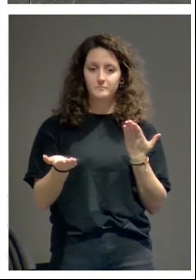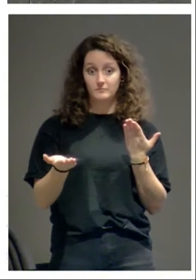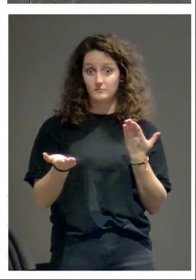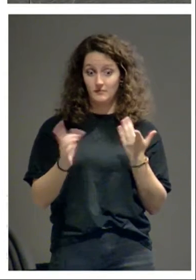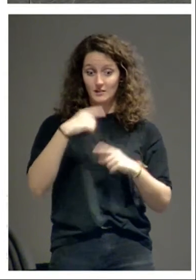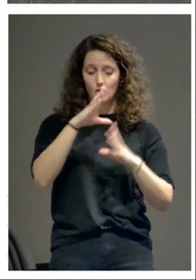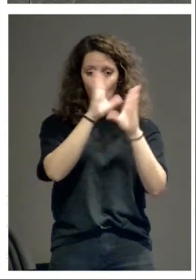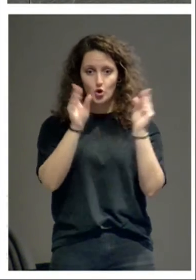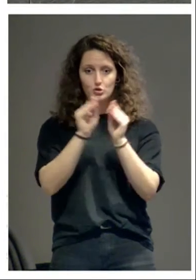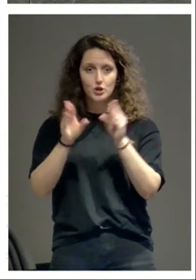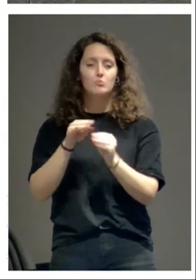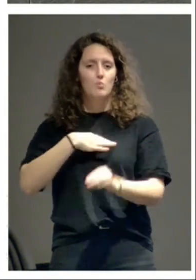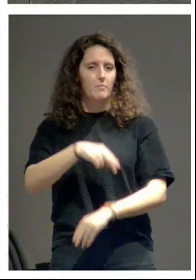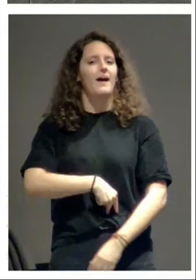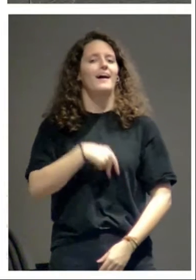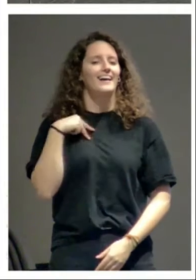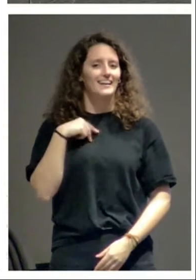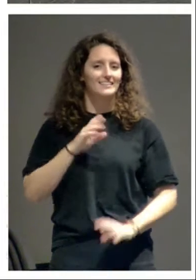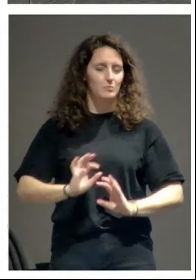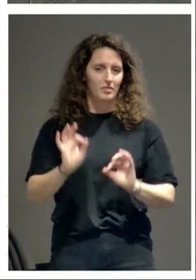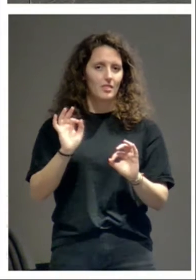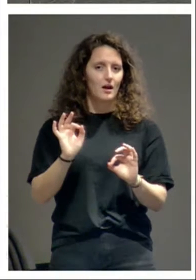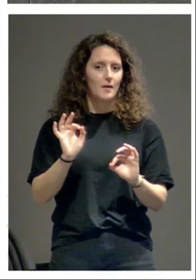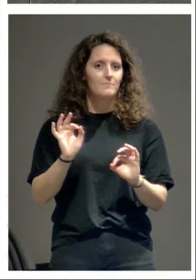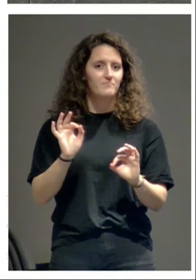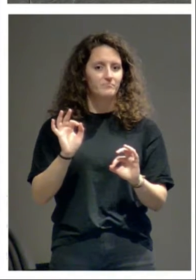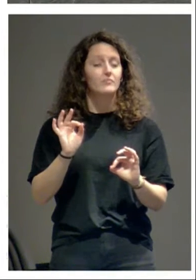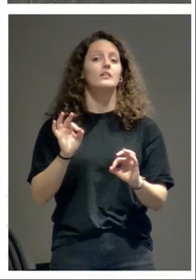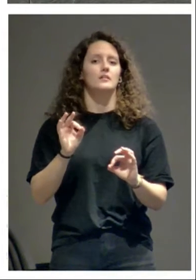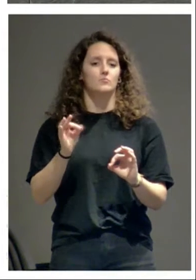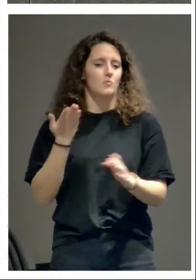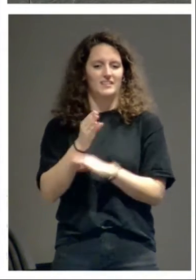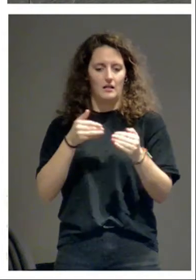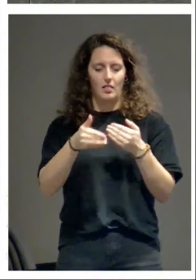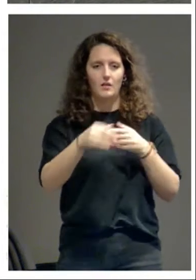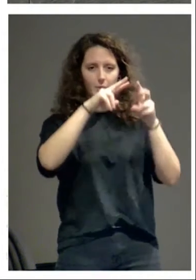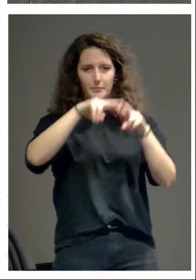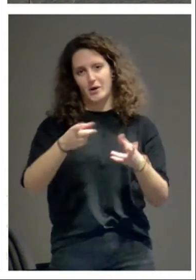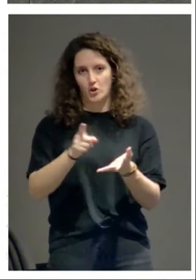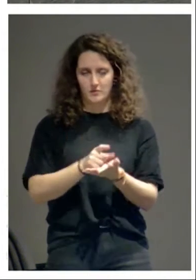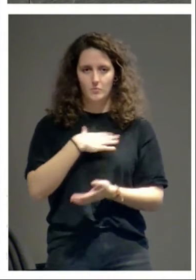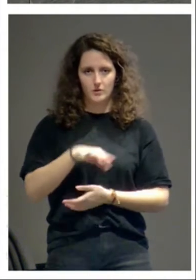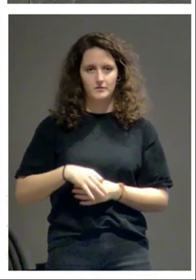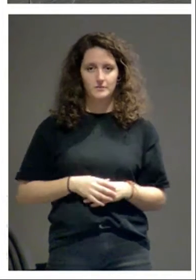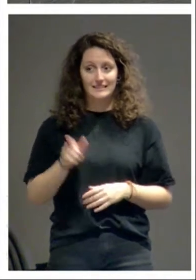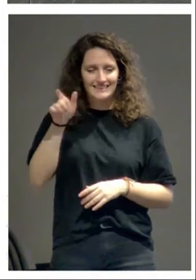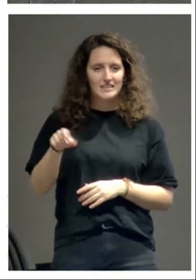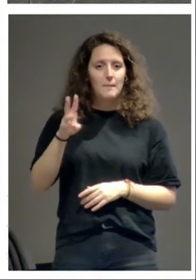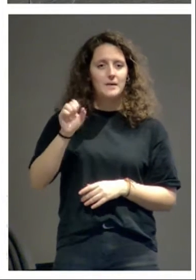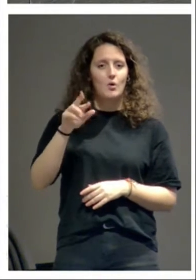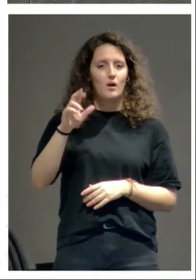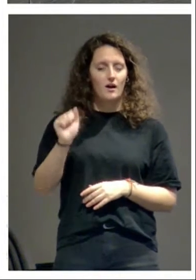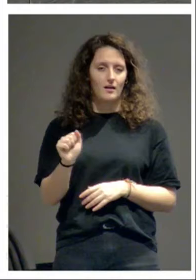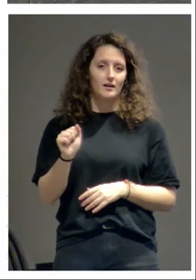conclusiones que puedan ser generales sometidas a futuras revisiones. Claro, aquí está Paula, metiendo